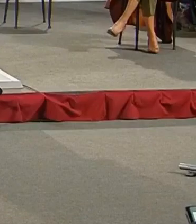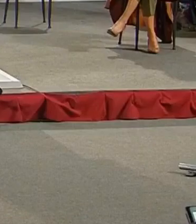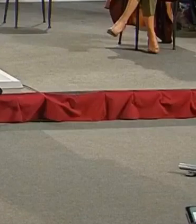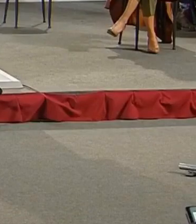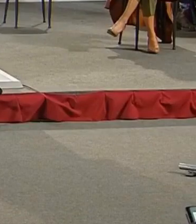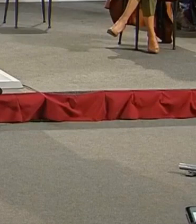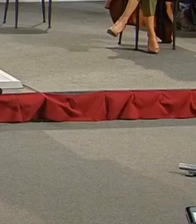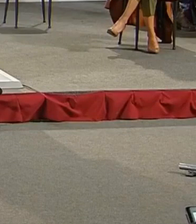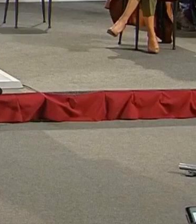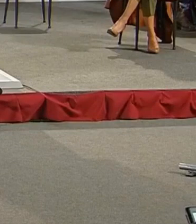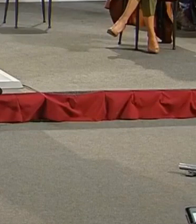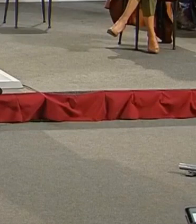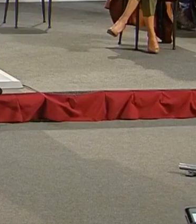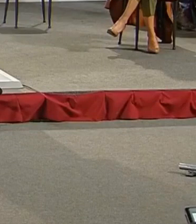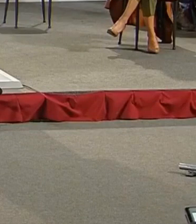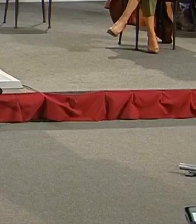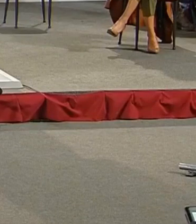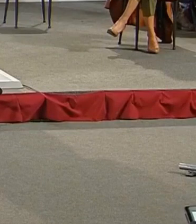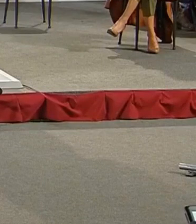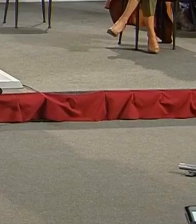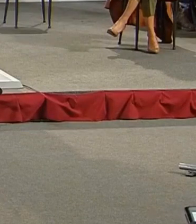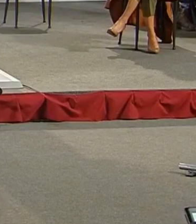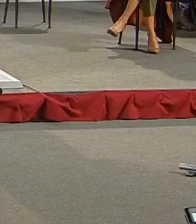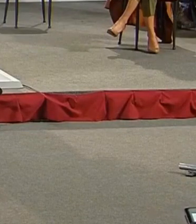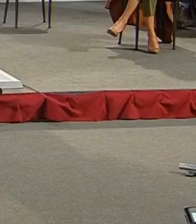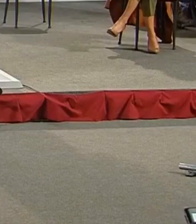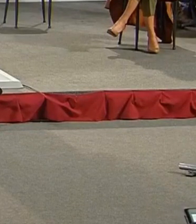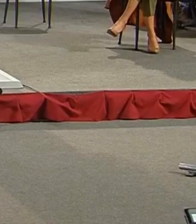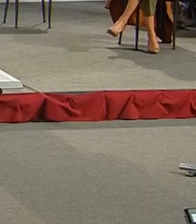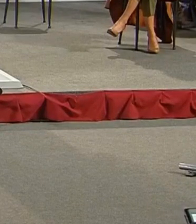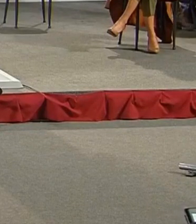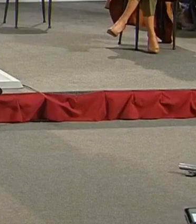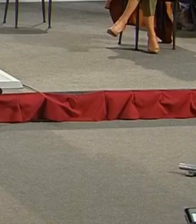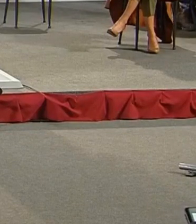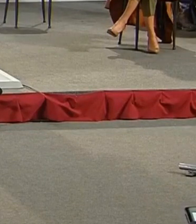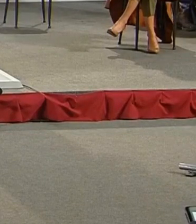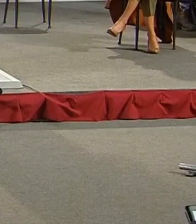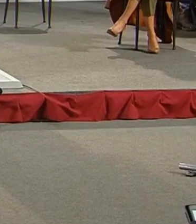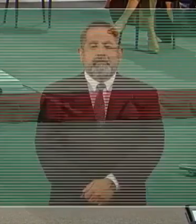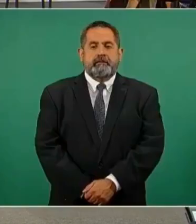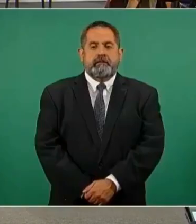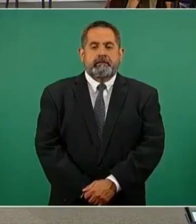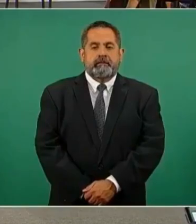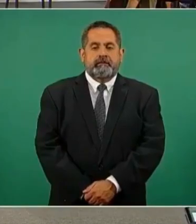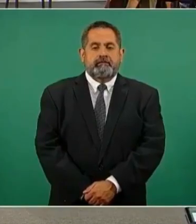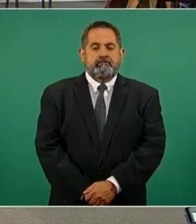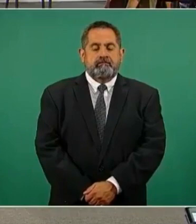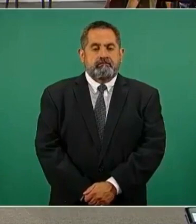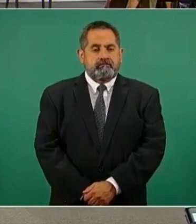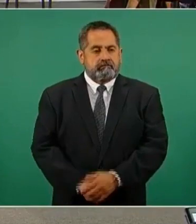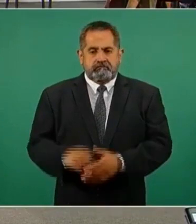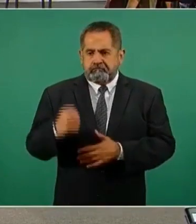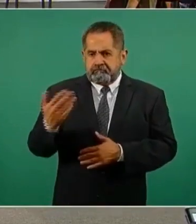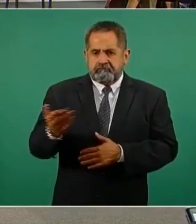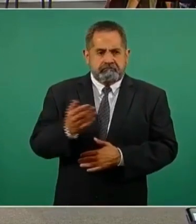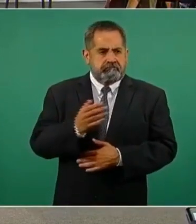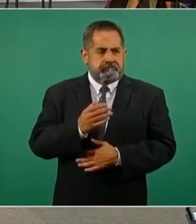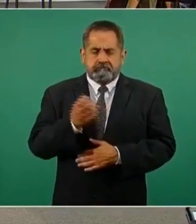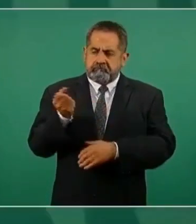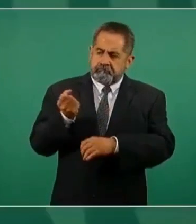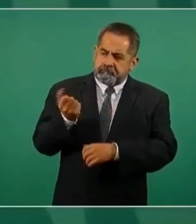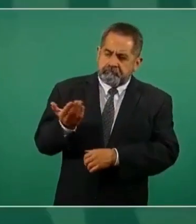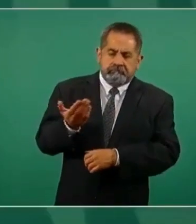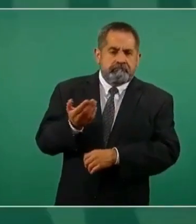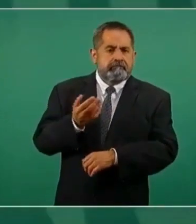secretaria de su equipo, creo que hicieron un trabajo espléndido para poder lograr una cosa tan compleja